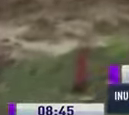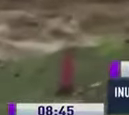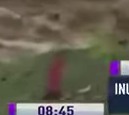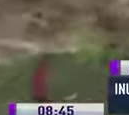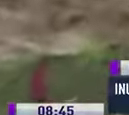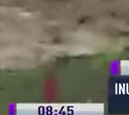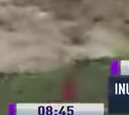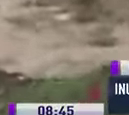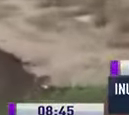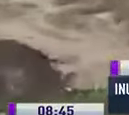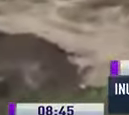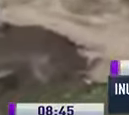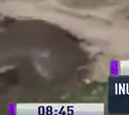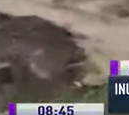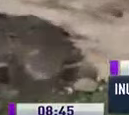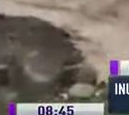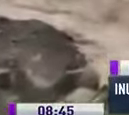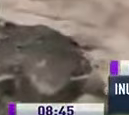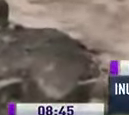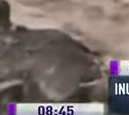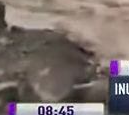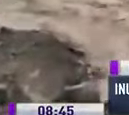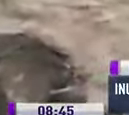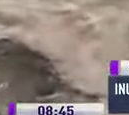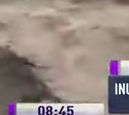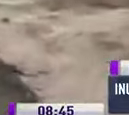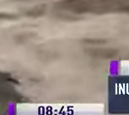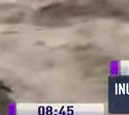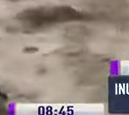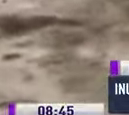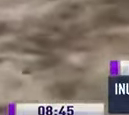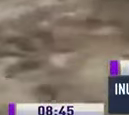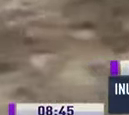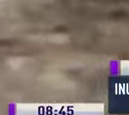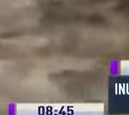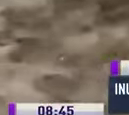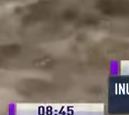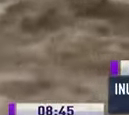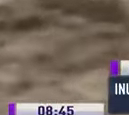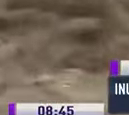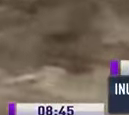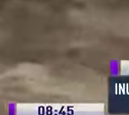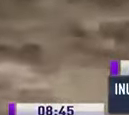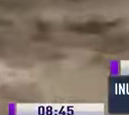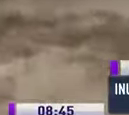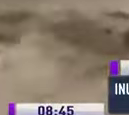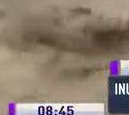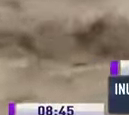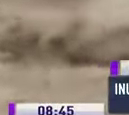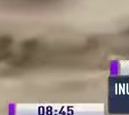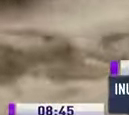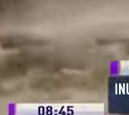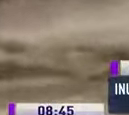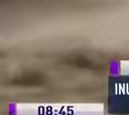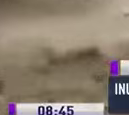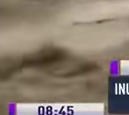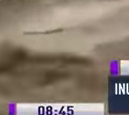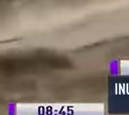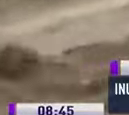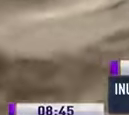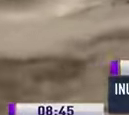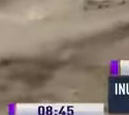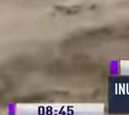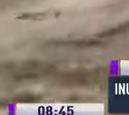amigos televidentes pero al volver les contaremos sobre los estragos que el invierno está provocando en varias provincias del país